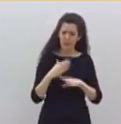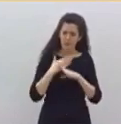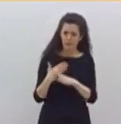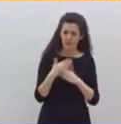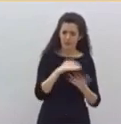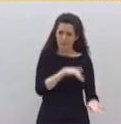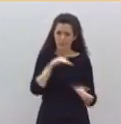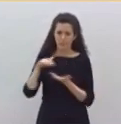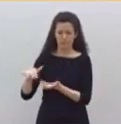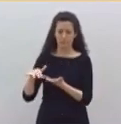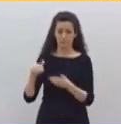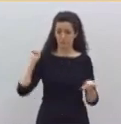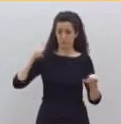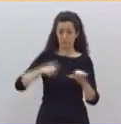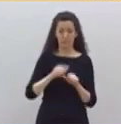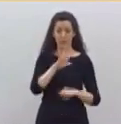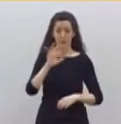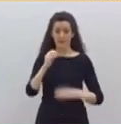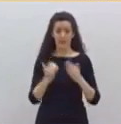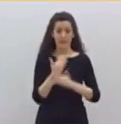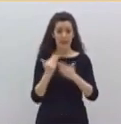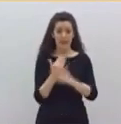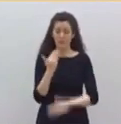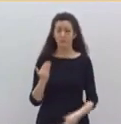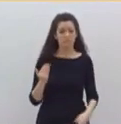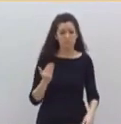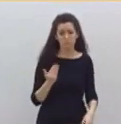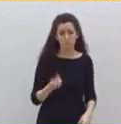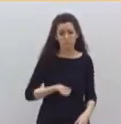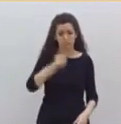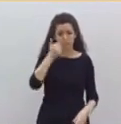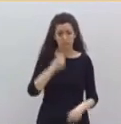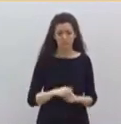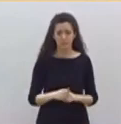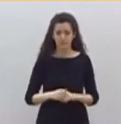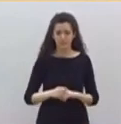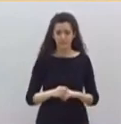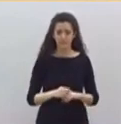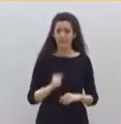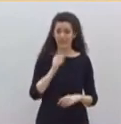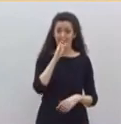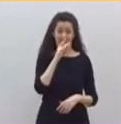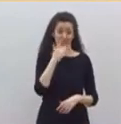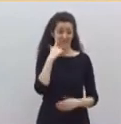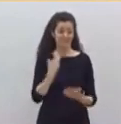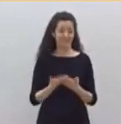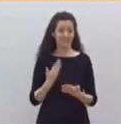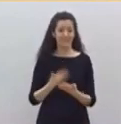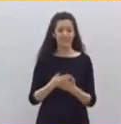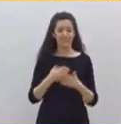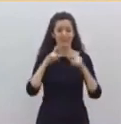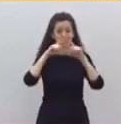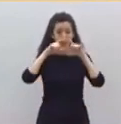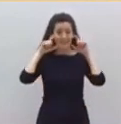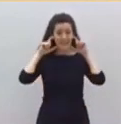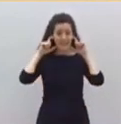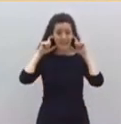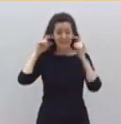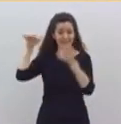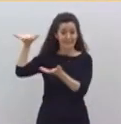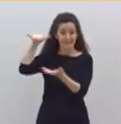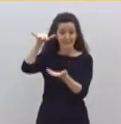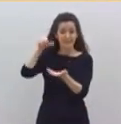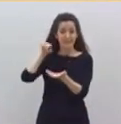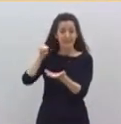Todavía hoy estamos viendo cómo se conoce que uno de los stocks de mascarillas estuvieron cinco días en los